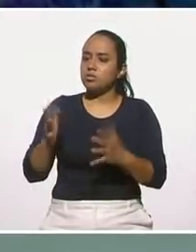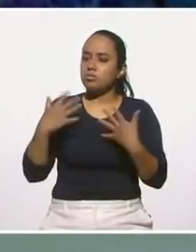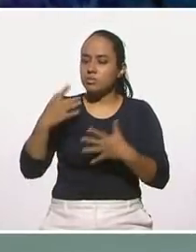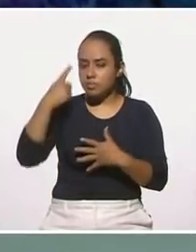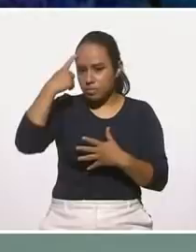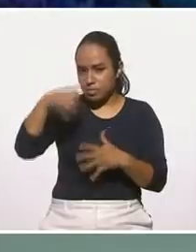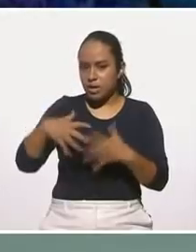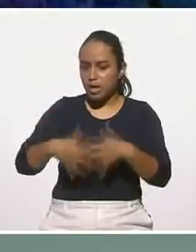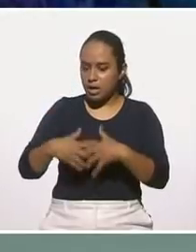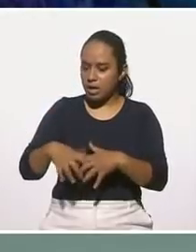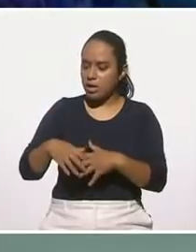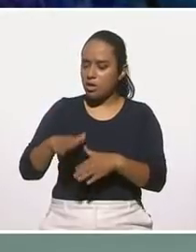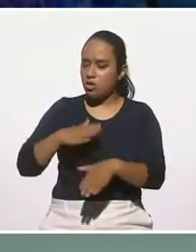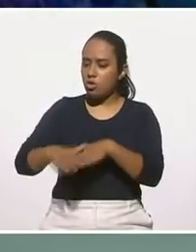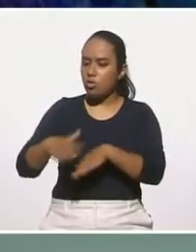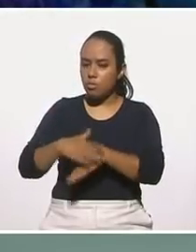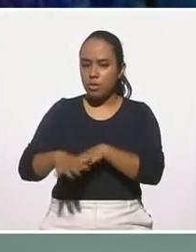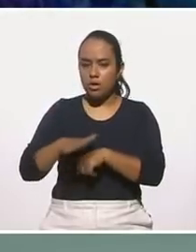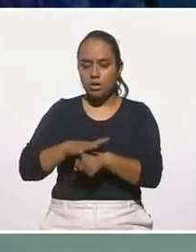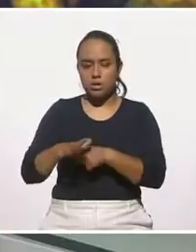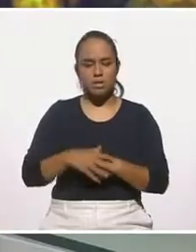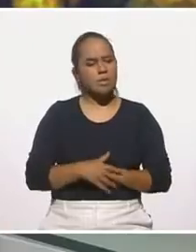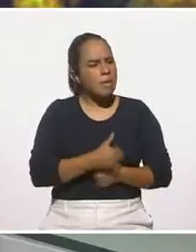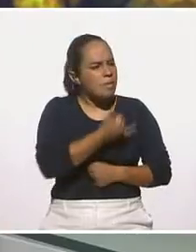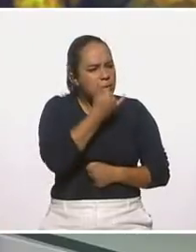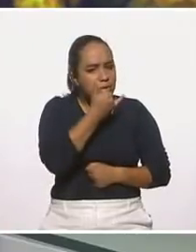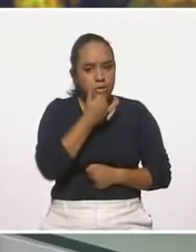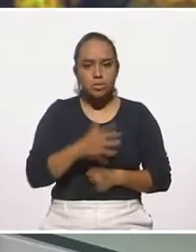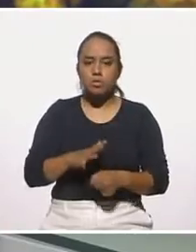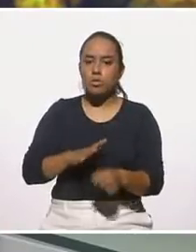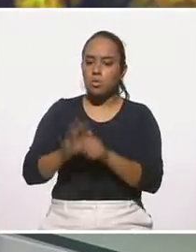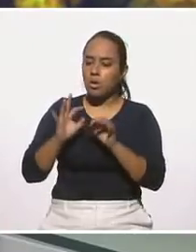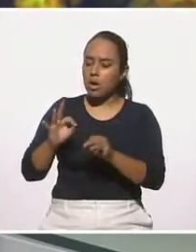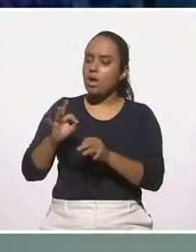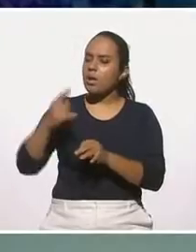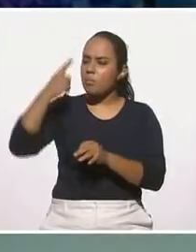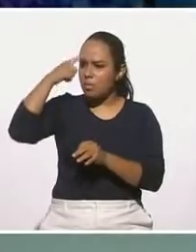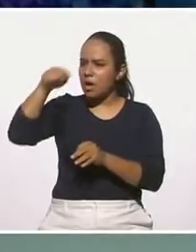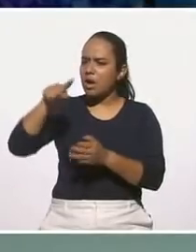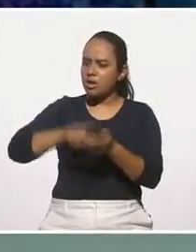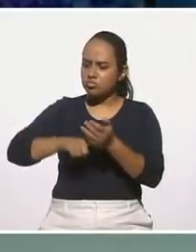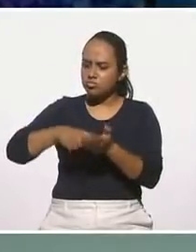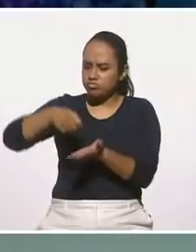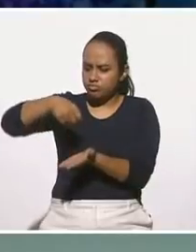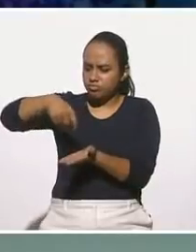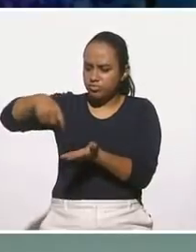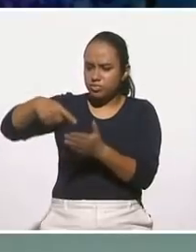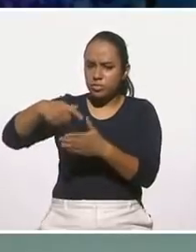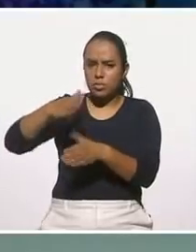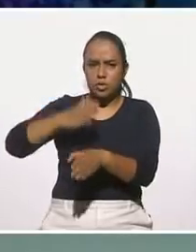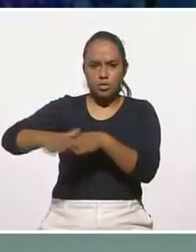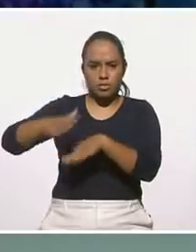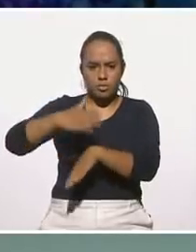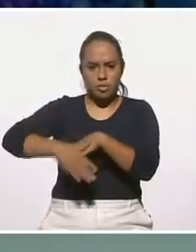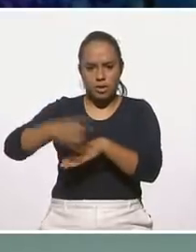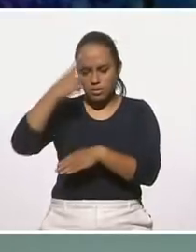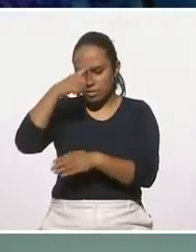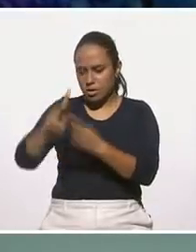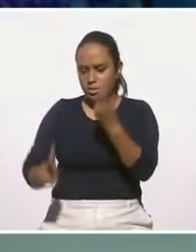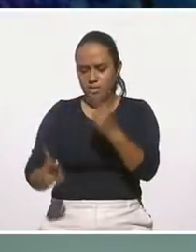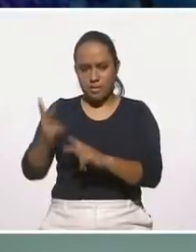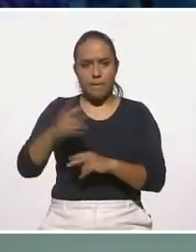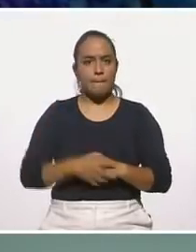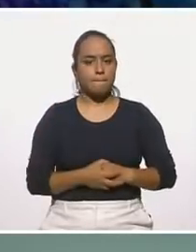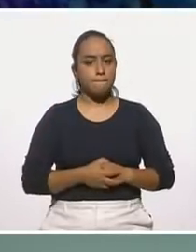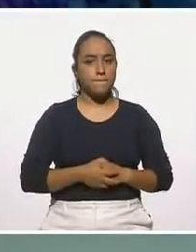poder producir nopal? ¿Perdón? ¿cuál sería el clima ideal para poder producir nopal o para poder tener un sembradío de nopal?